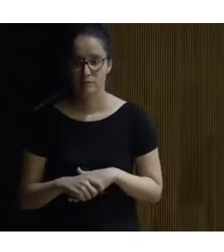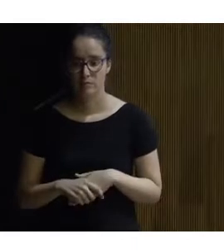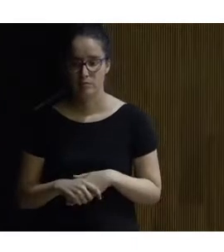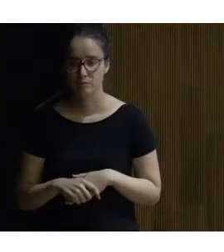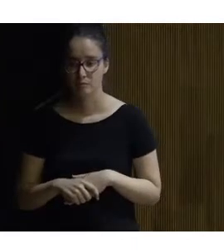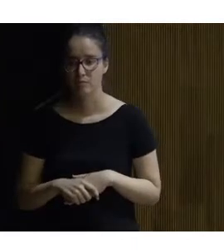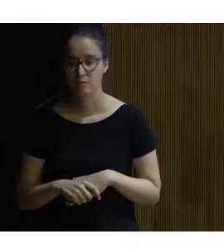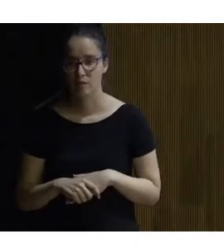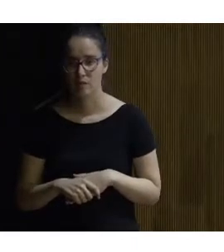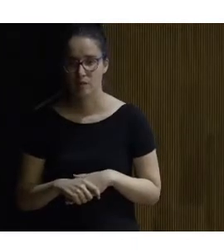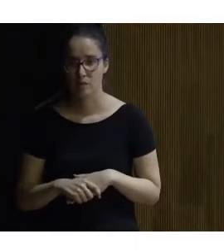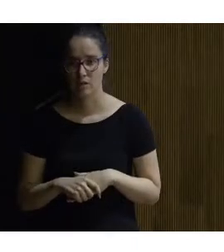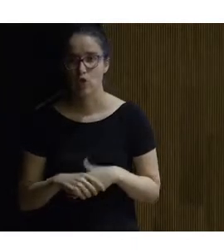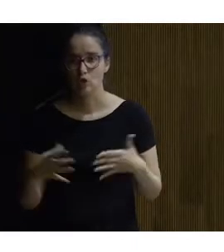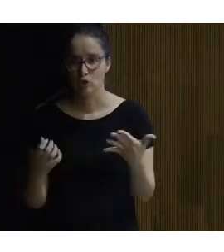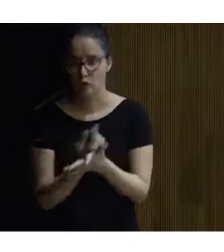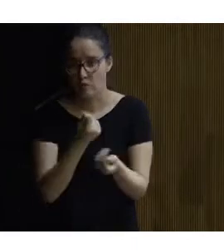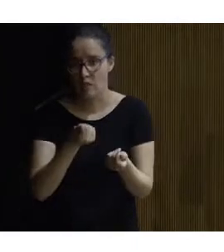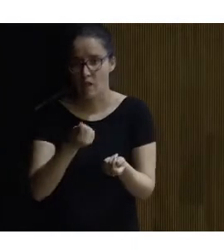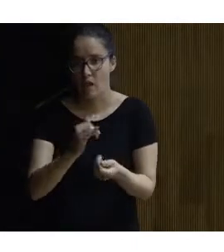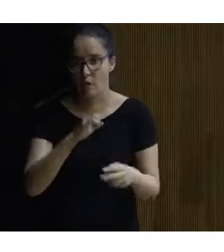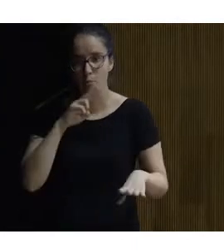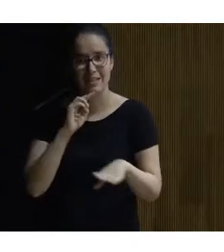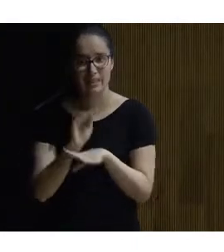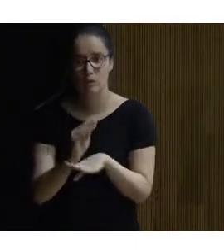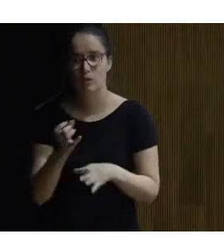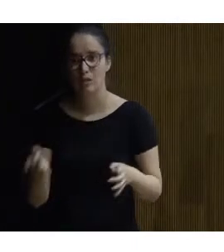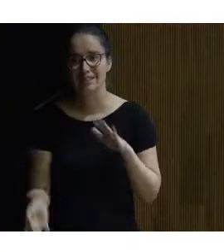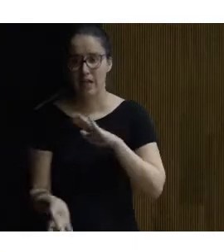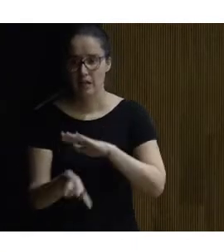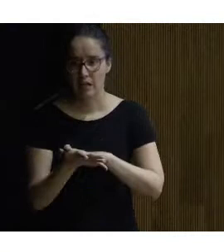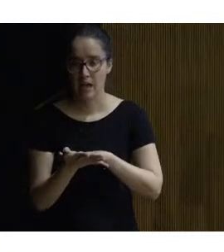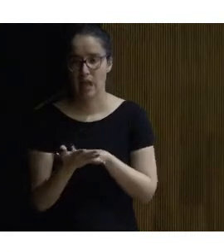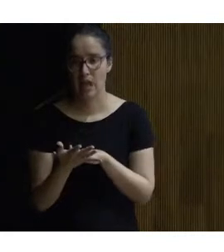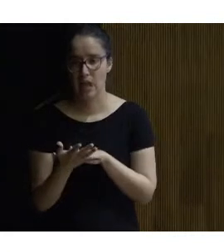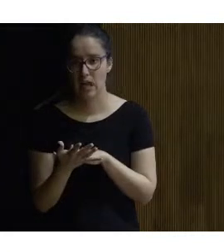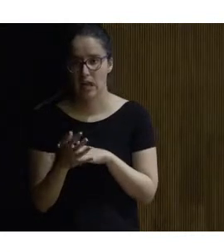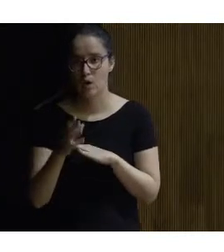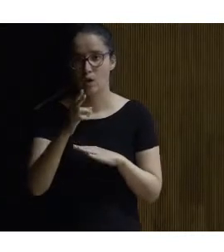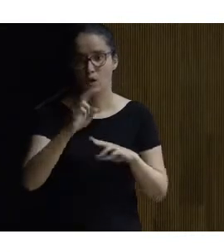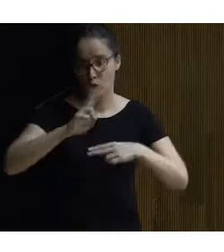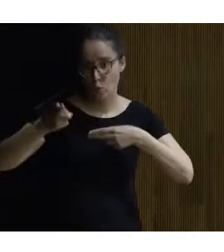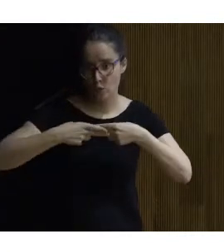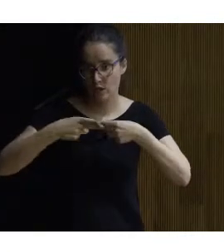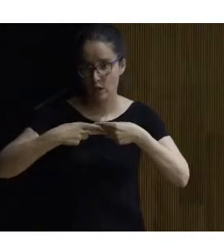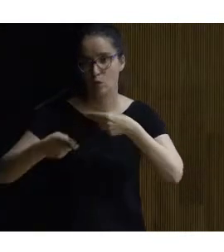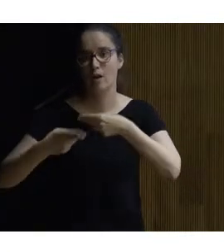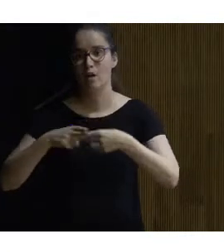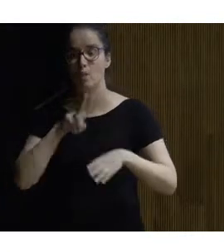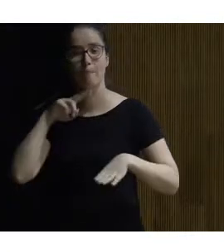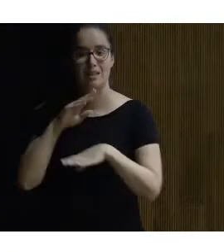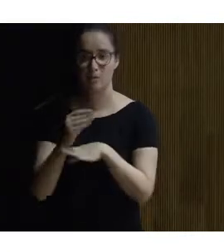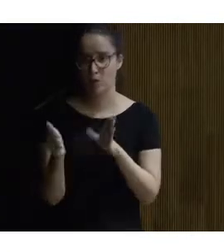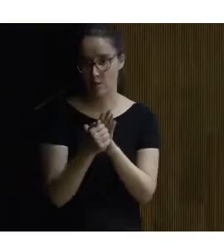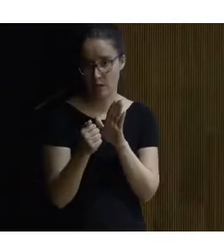hombre todo tiene todo tiene un coste y un mantenimiento tú tienes que crear pues esa url y un mantenimiento de esa